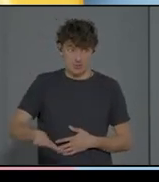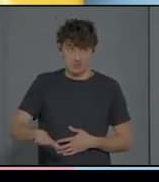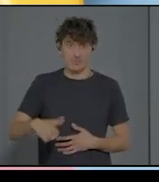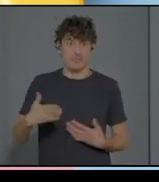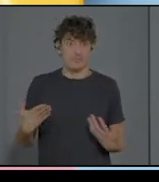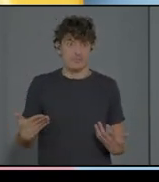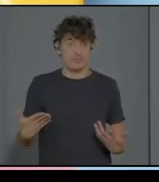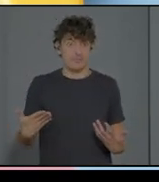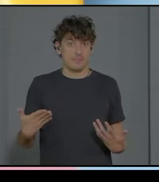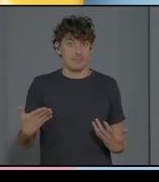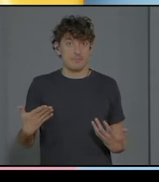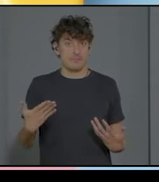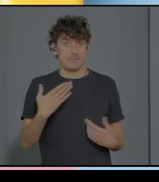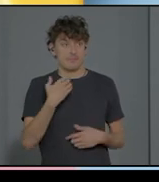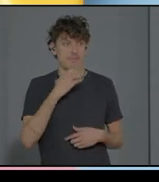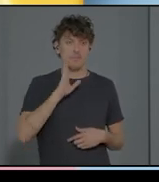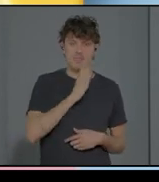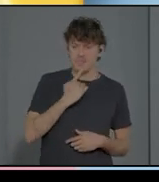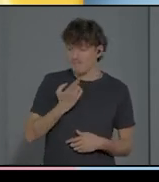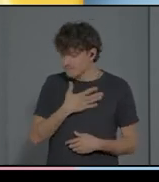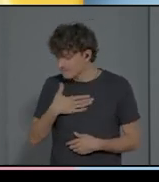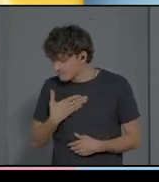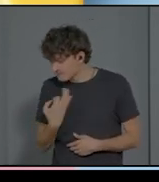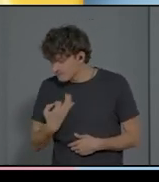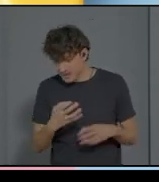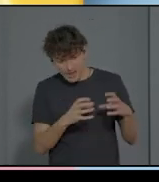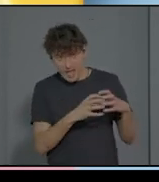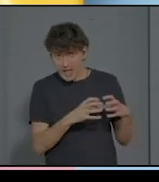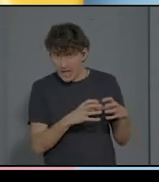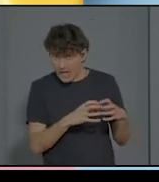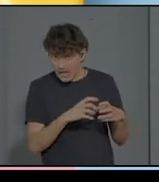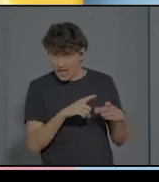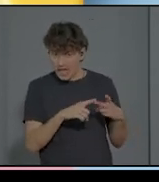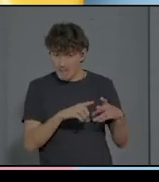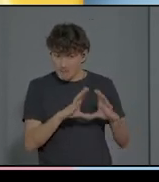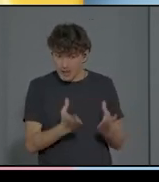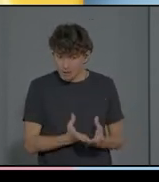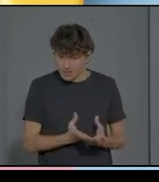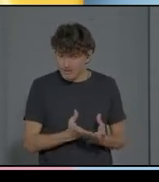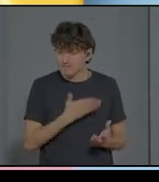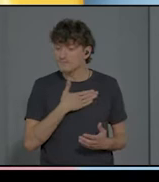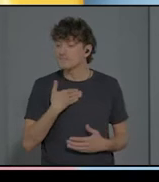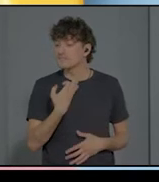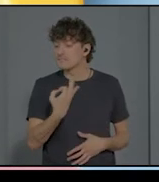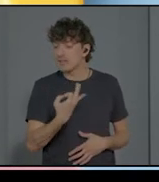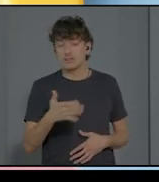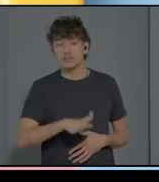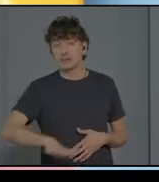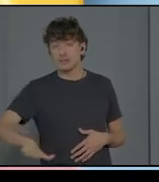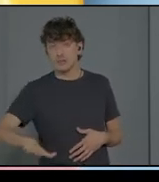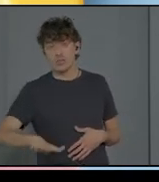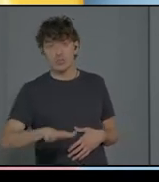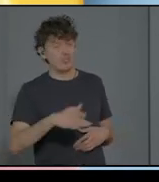la naranja, la pelota. Y luego el niño dice, pues indica que quiere otra cosa. Ah, quiere la